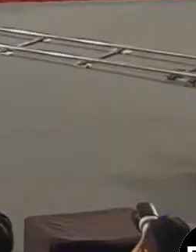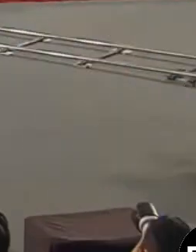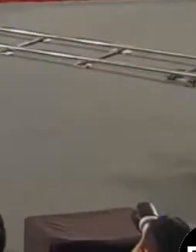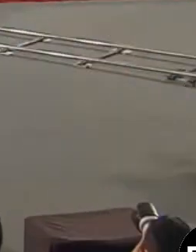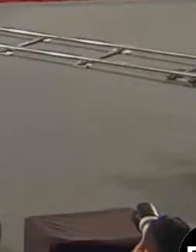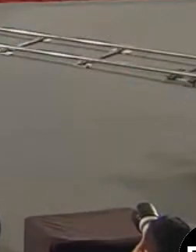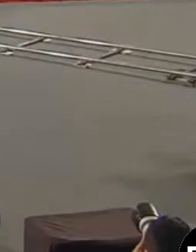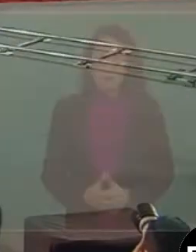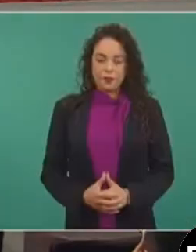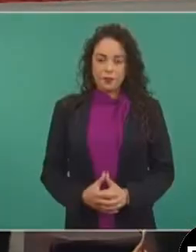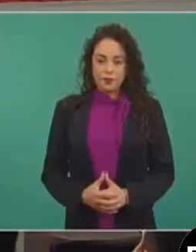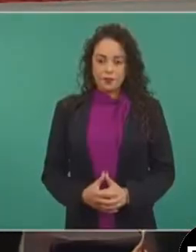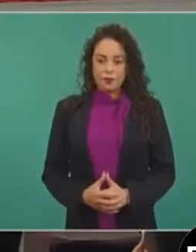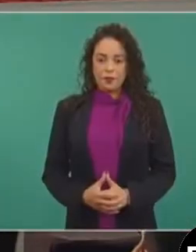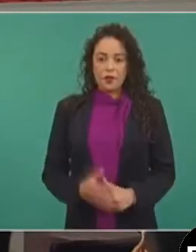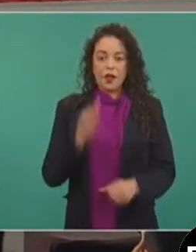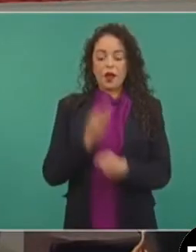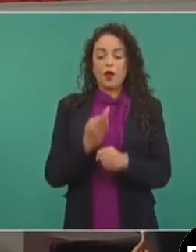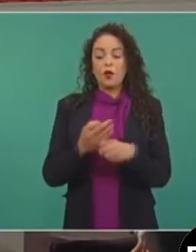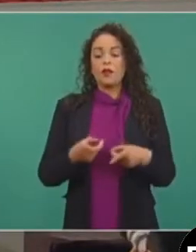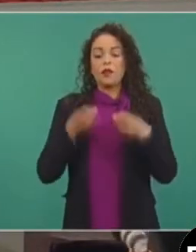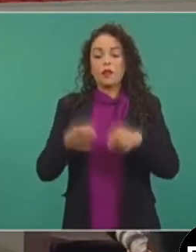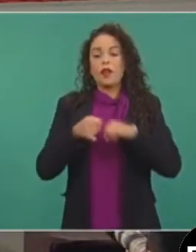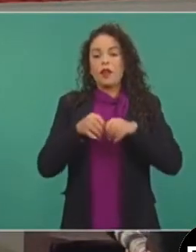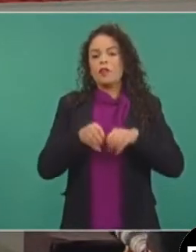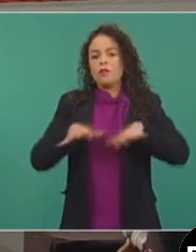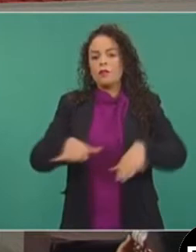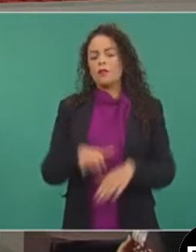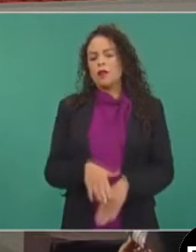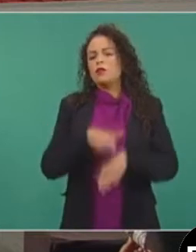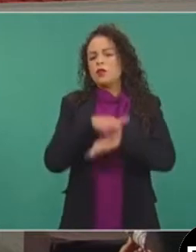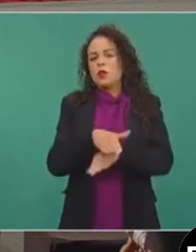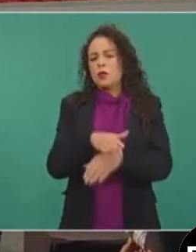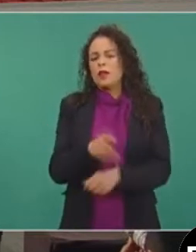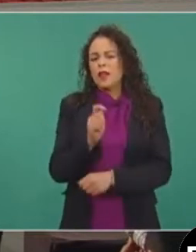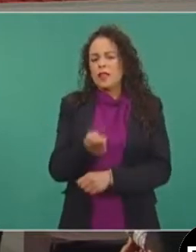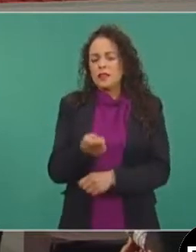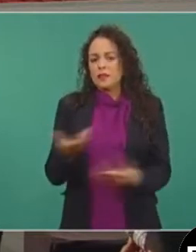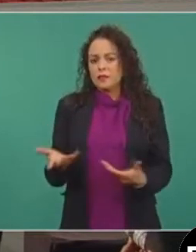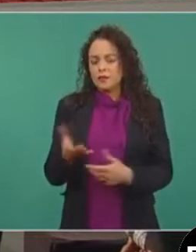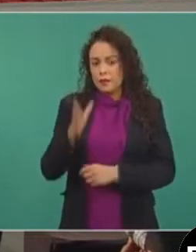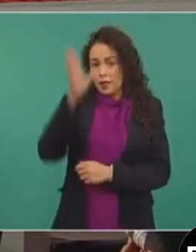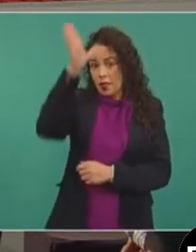Vamos a informar sobre el acuerdo que se